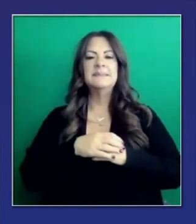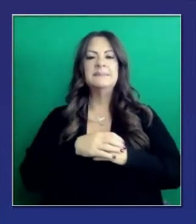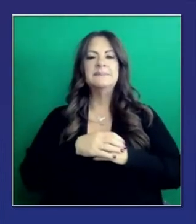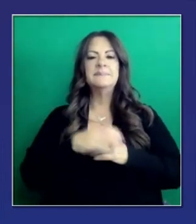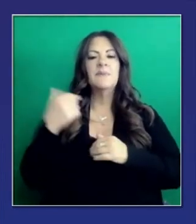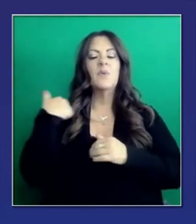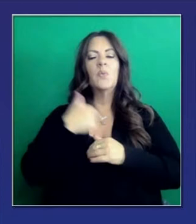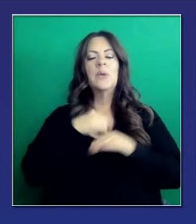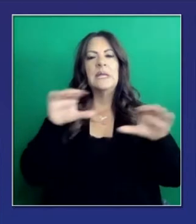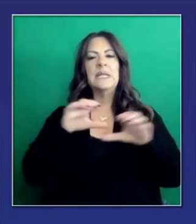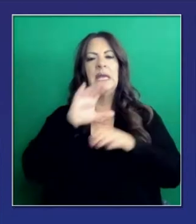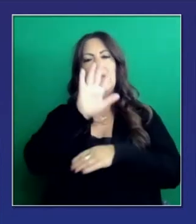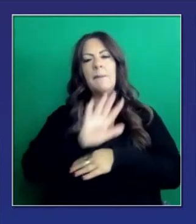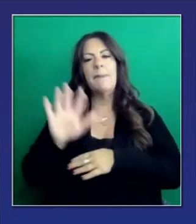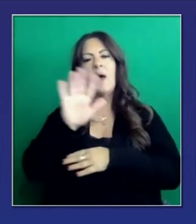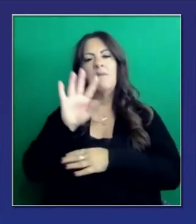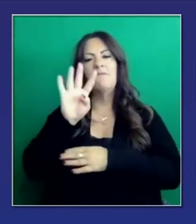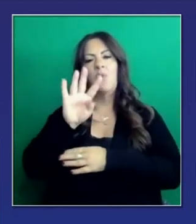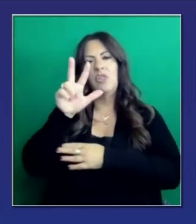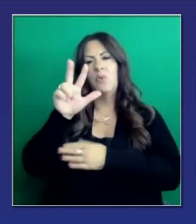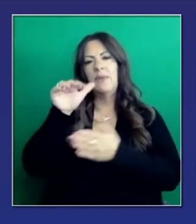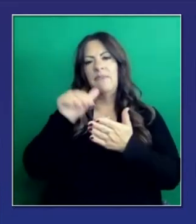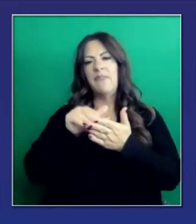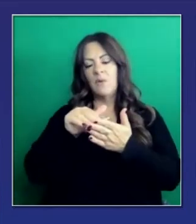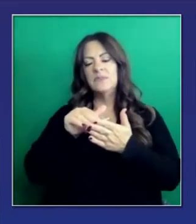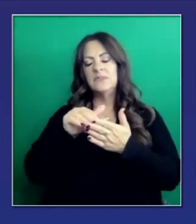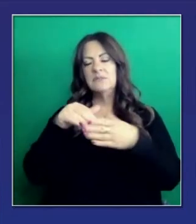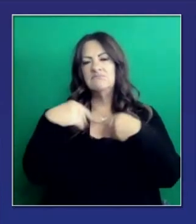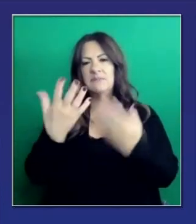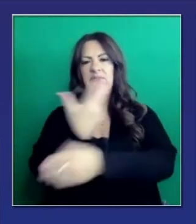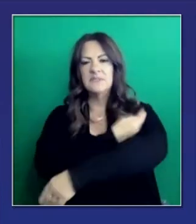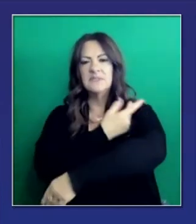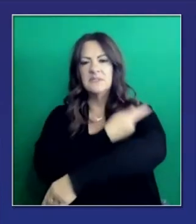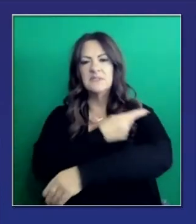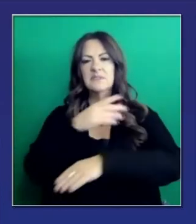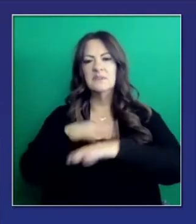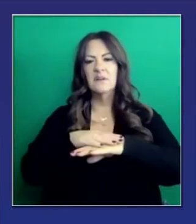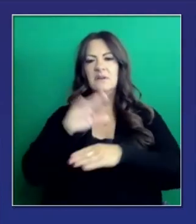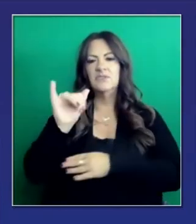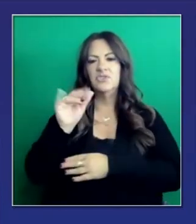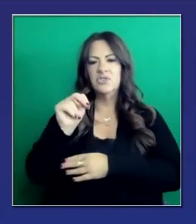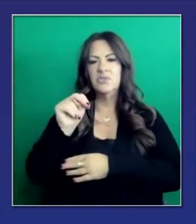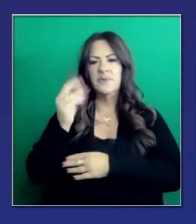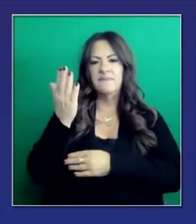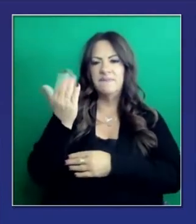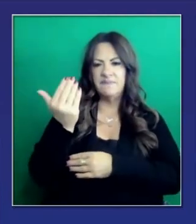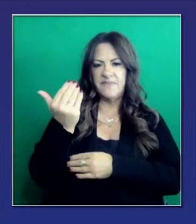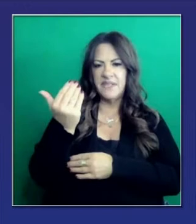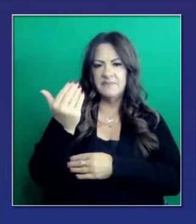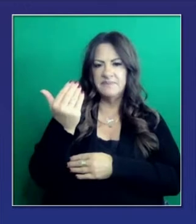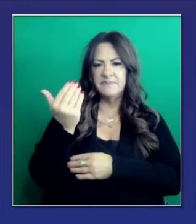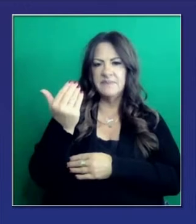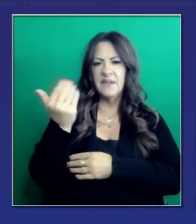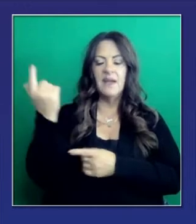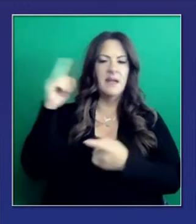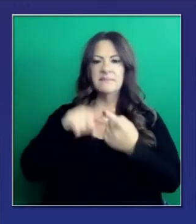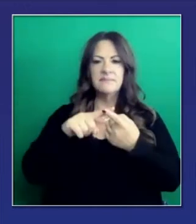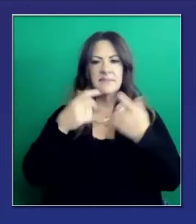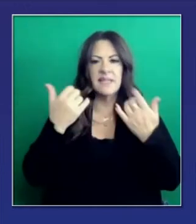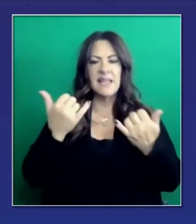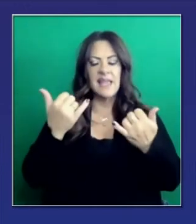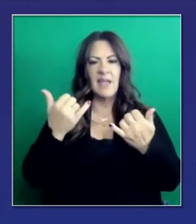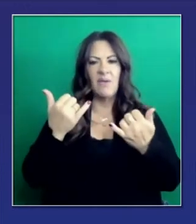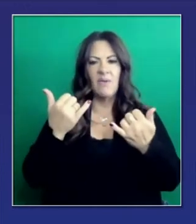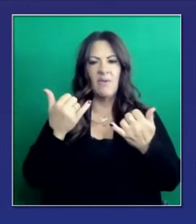estábamos en 43 mil vacunas por día. Y ahora vemos que en los últimos 10